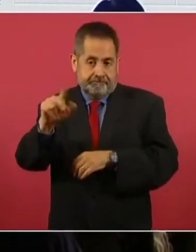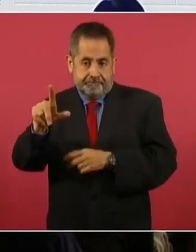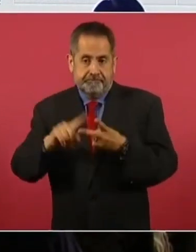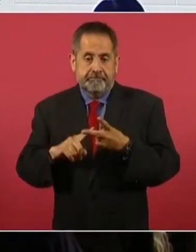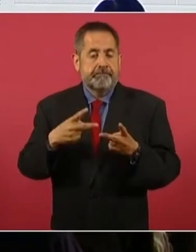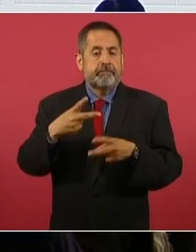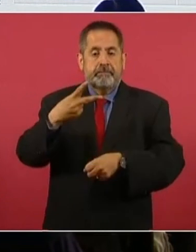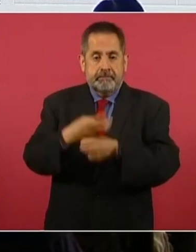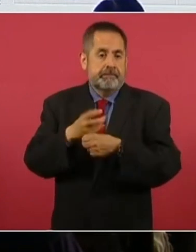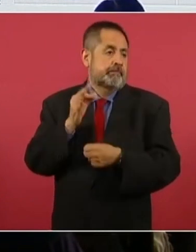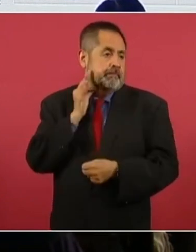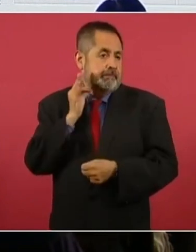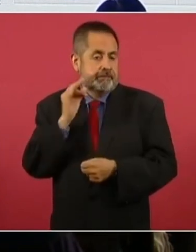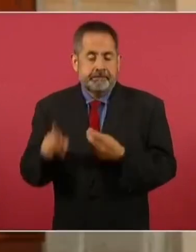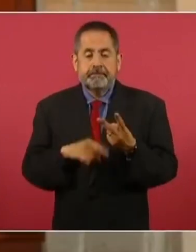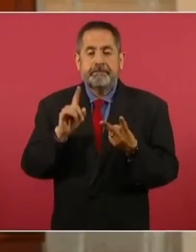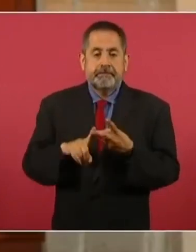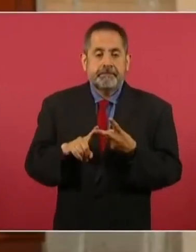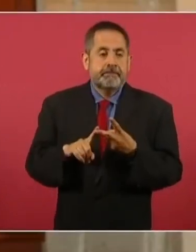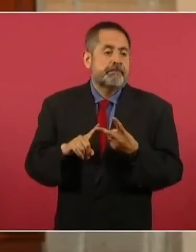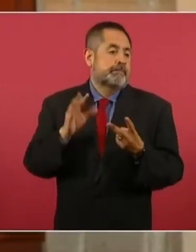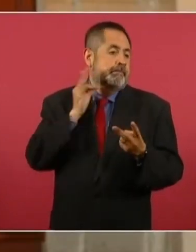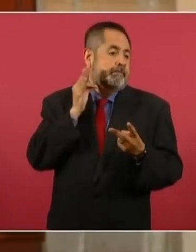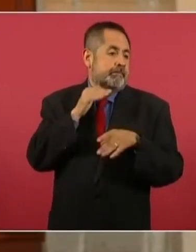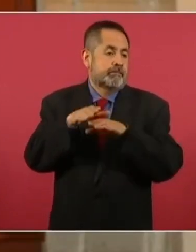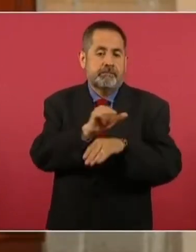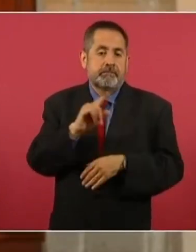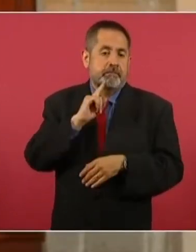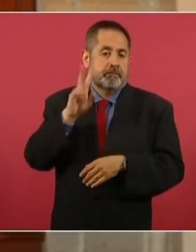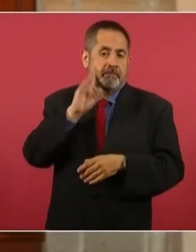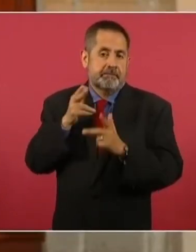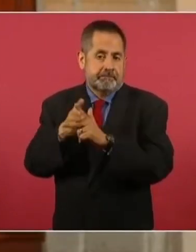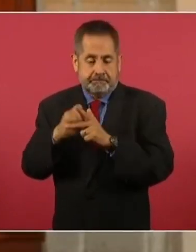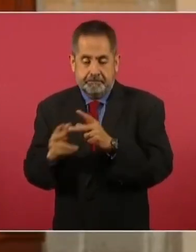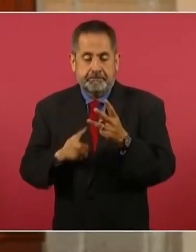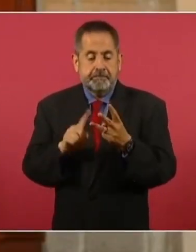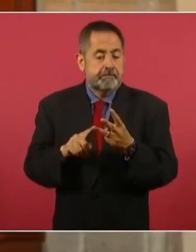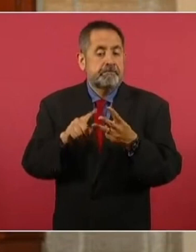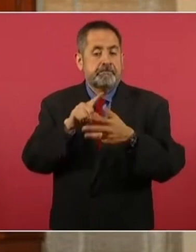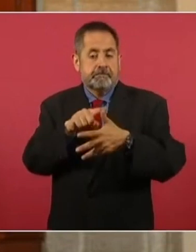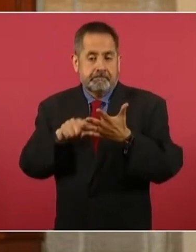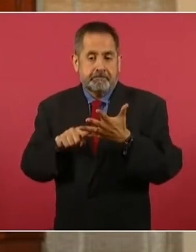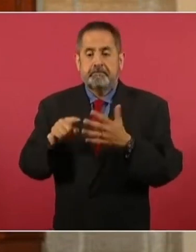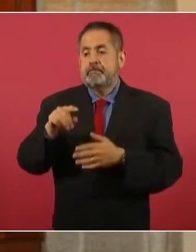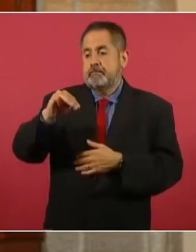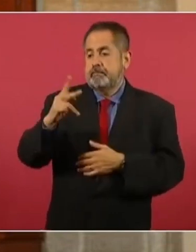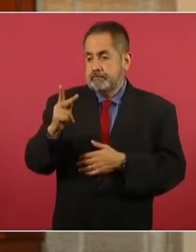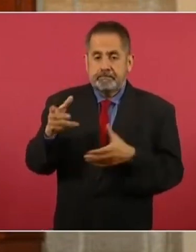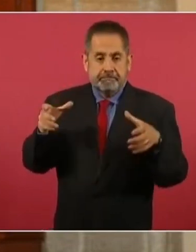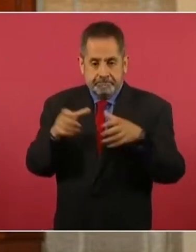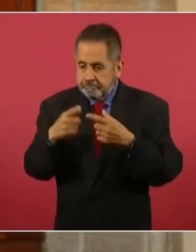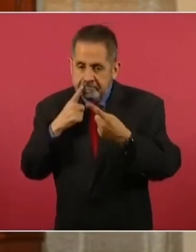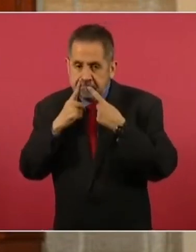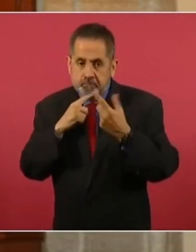la fiscal de feminicidios los ministerios públicos encargados de la